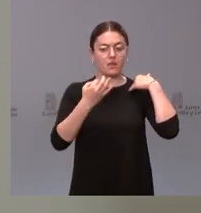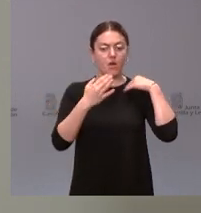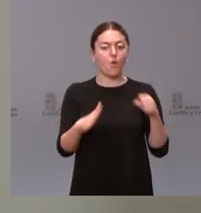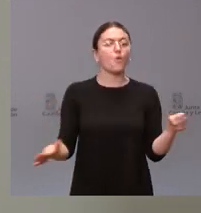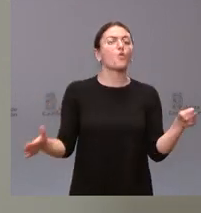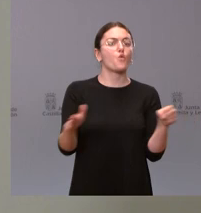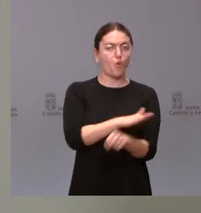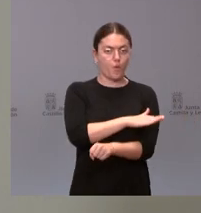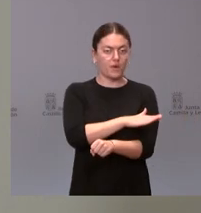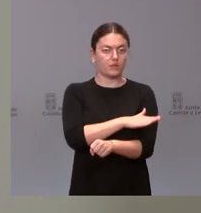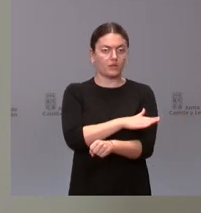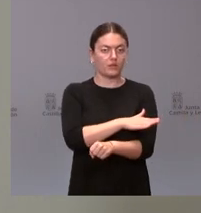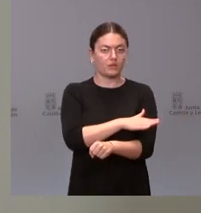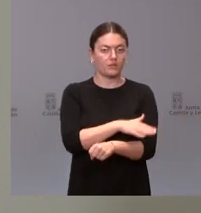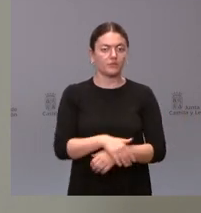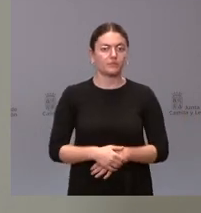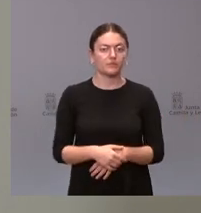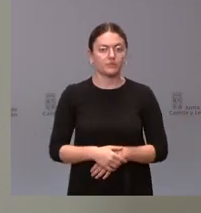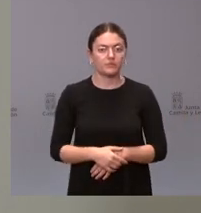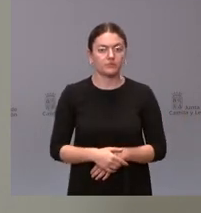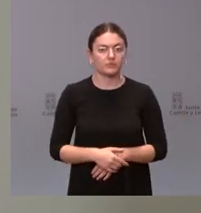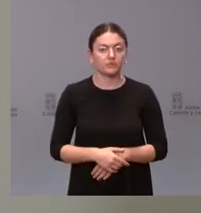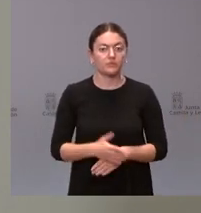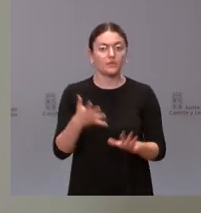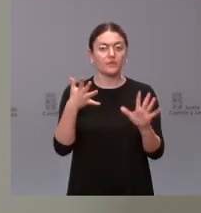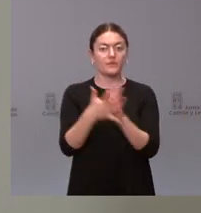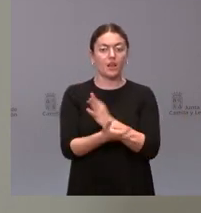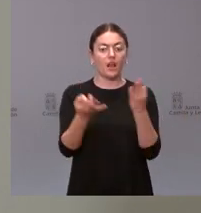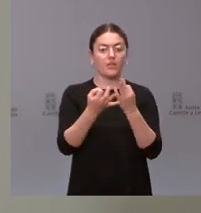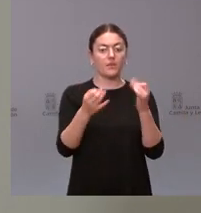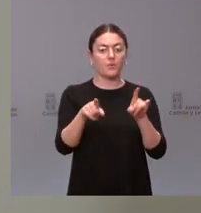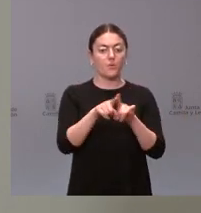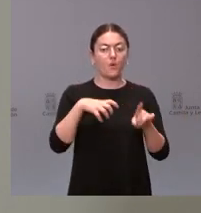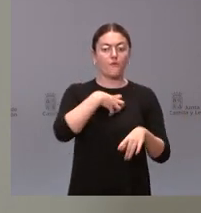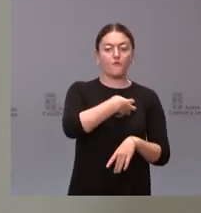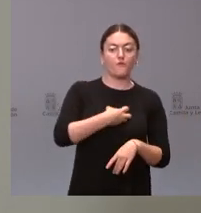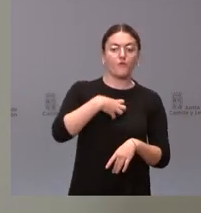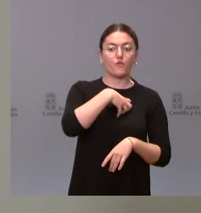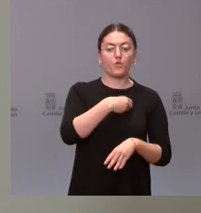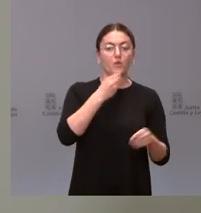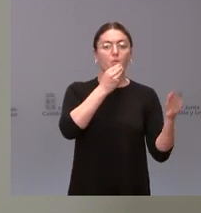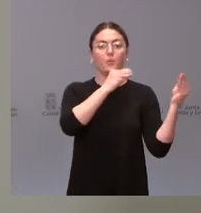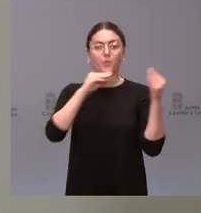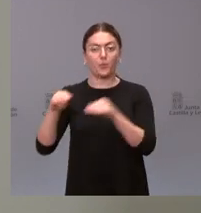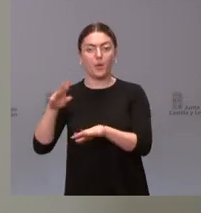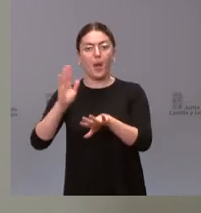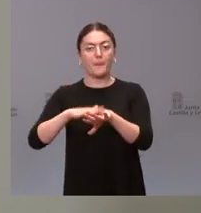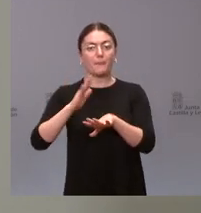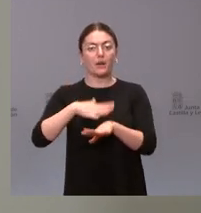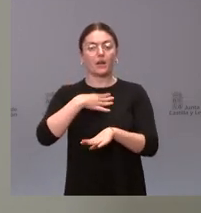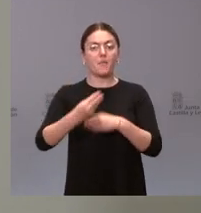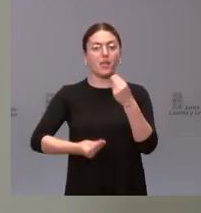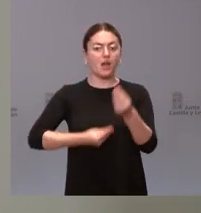sin cubrir y por tanto acumular rápidamente sus funciones a otro alto cargo para que pueda desarrollar